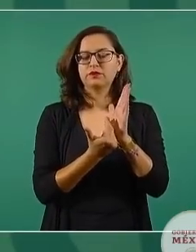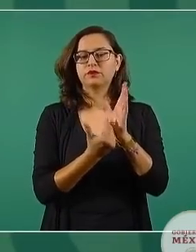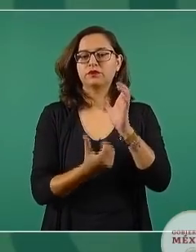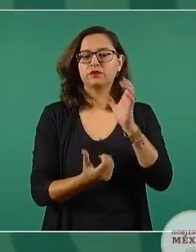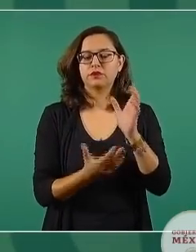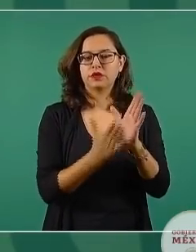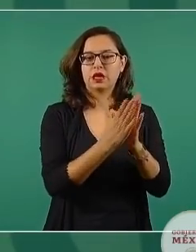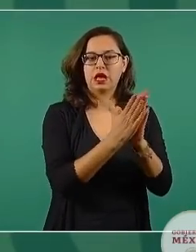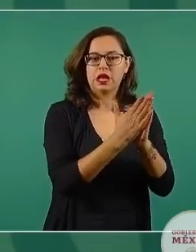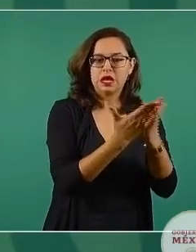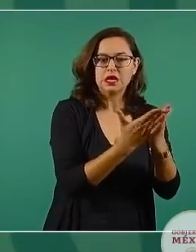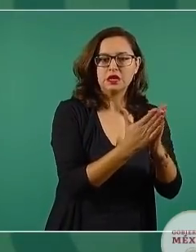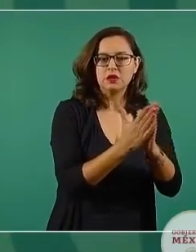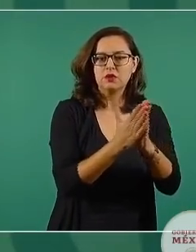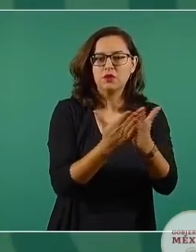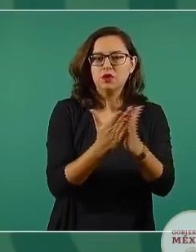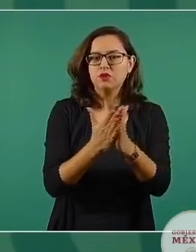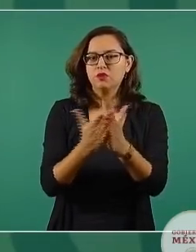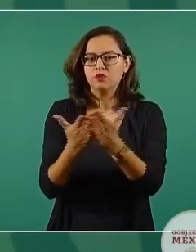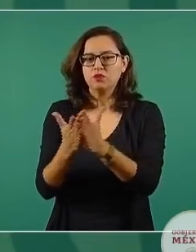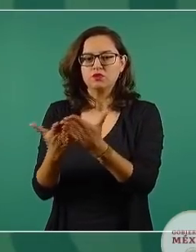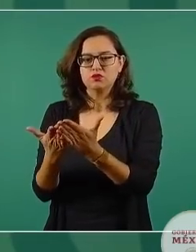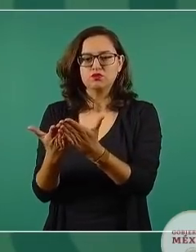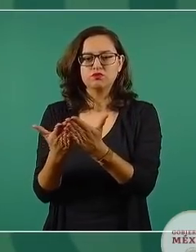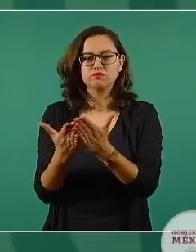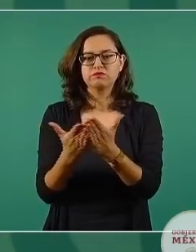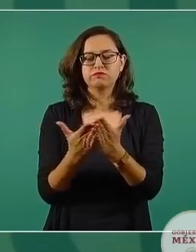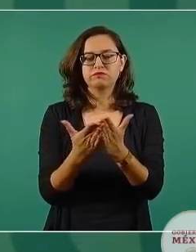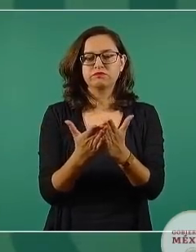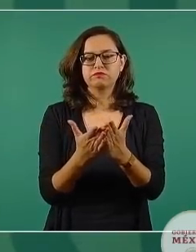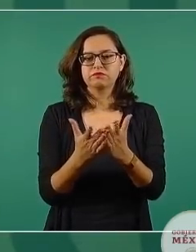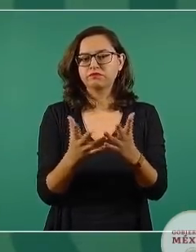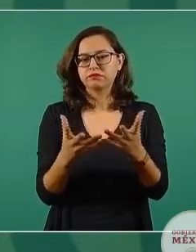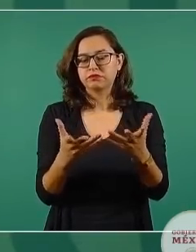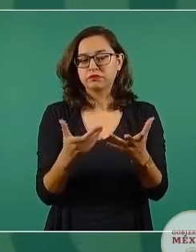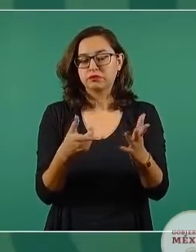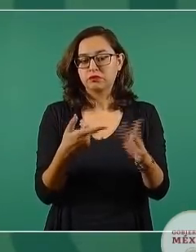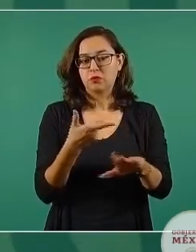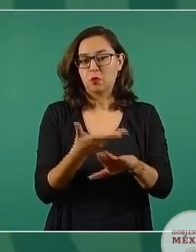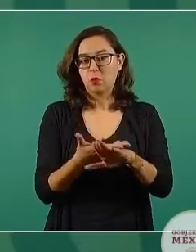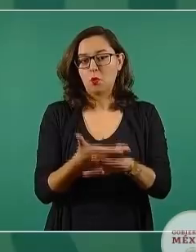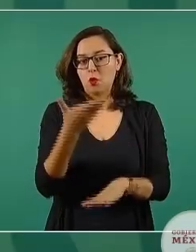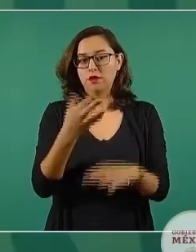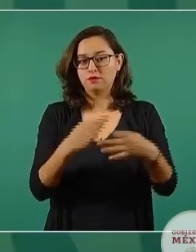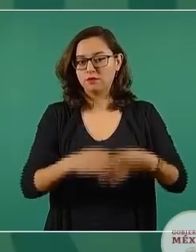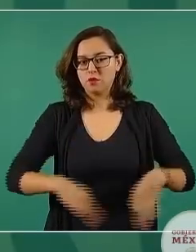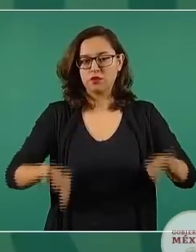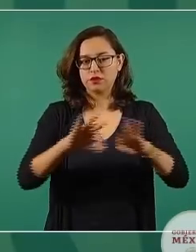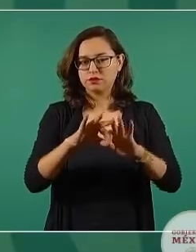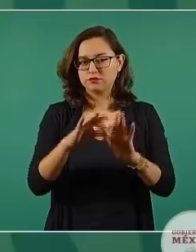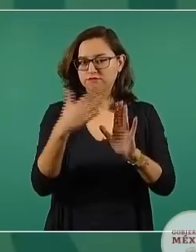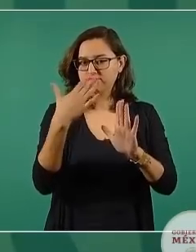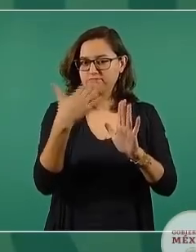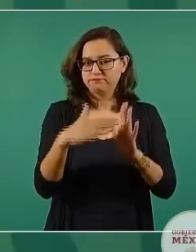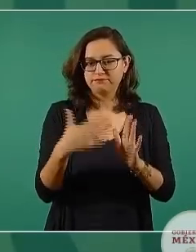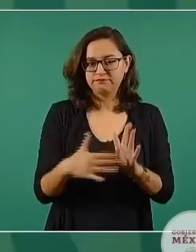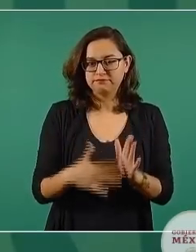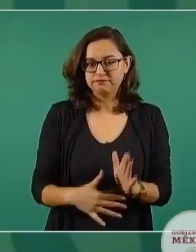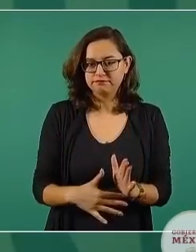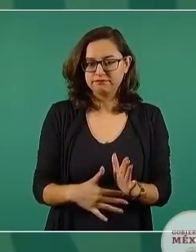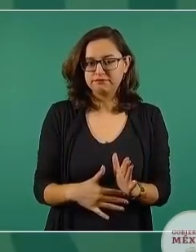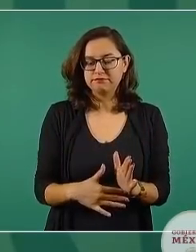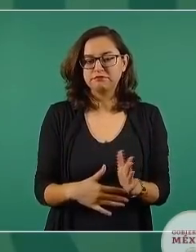básicos, fundamentales, de